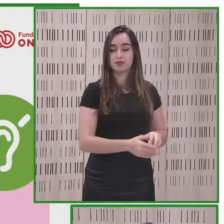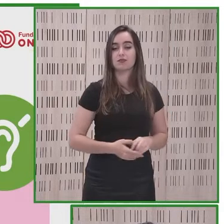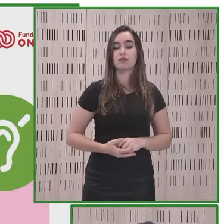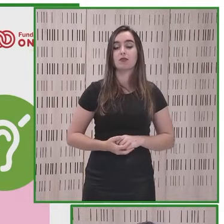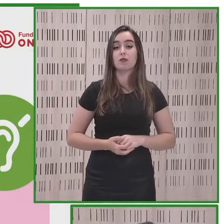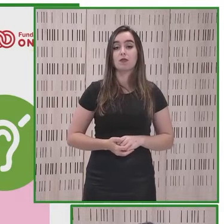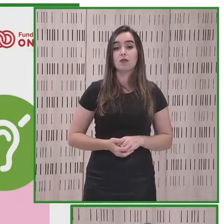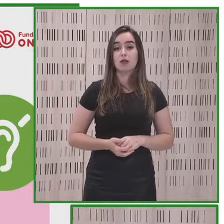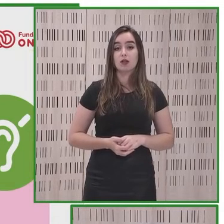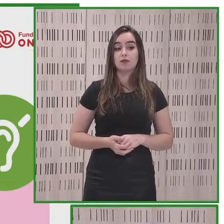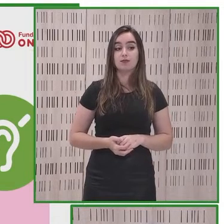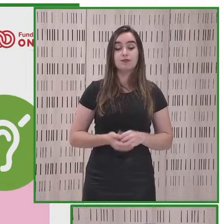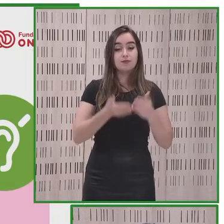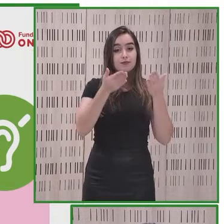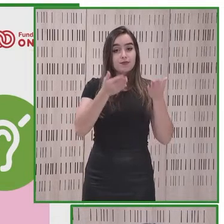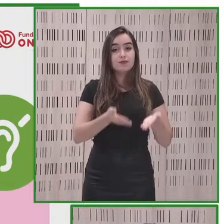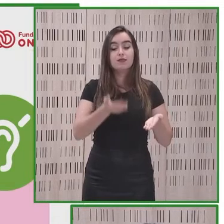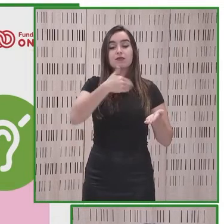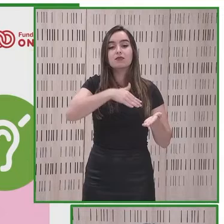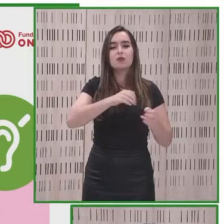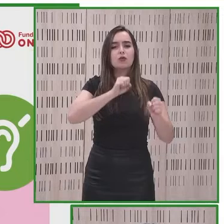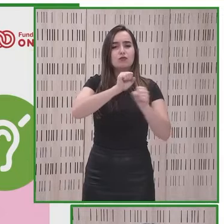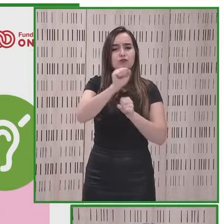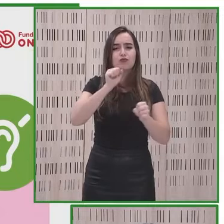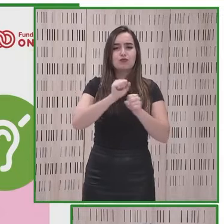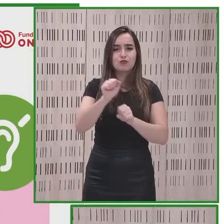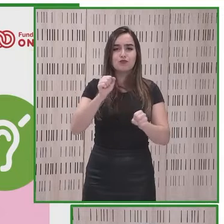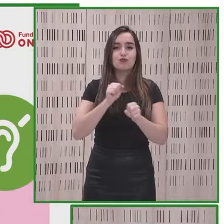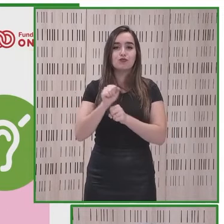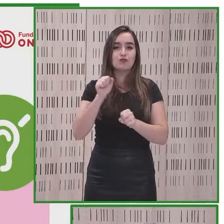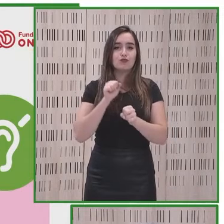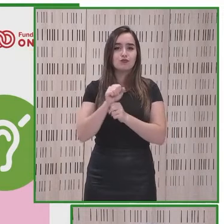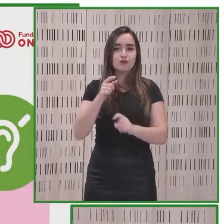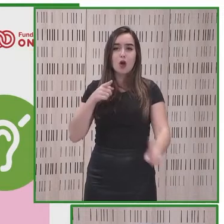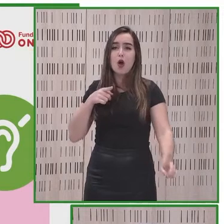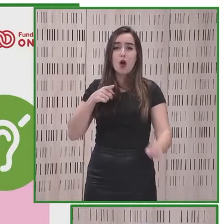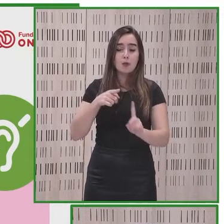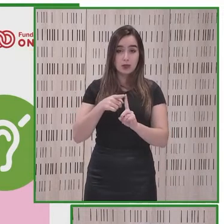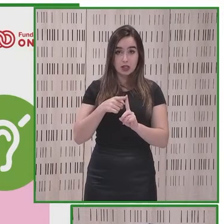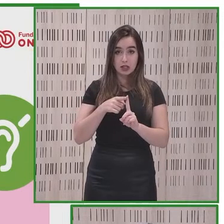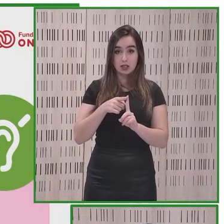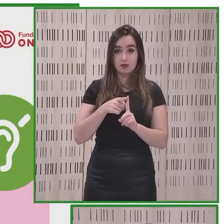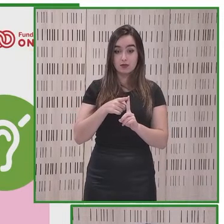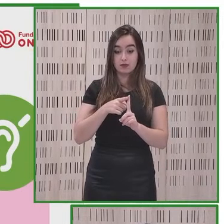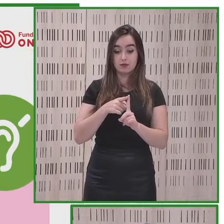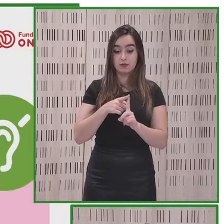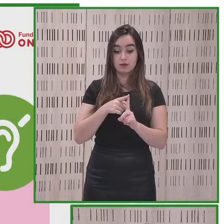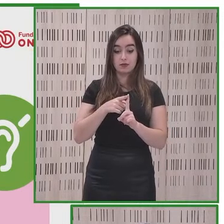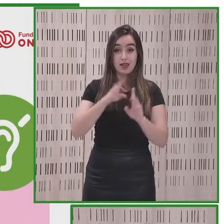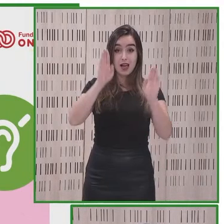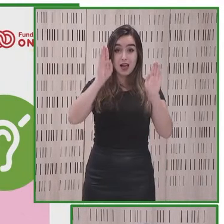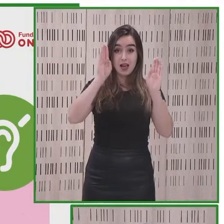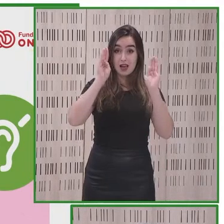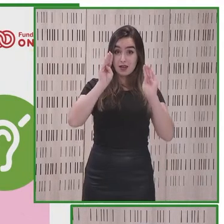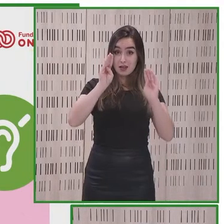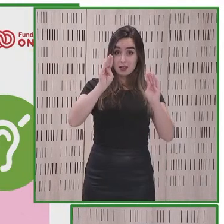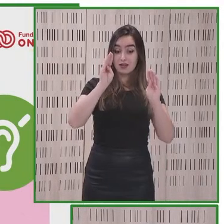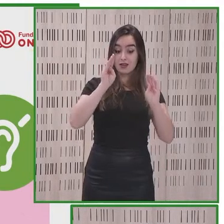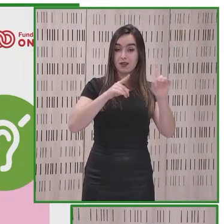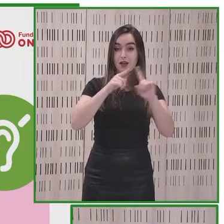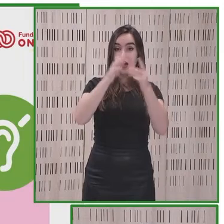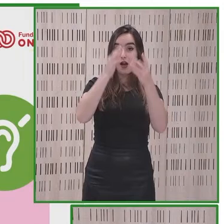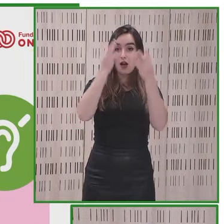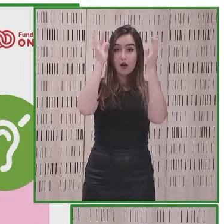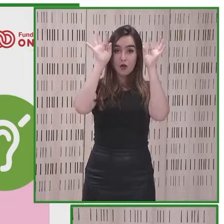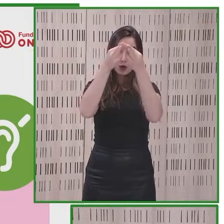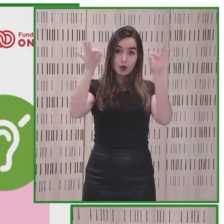eso trabajamos muchísimo para incorporar en la educación superior en las universidades